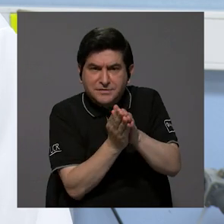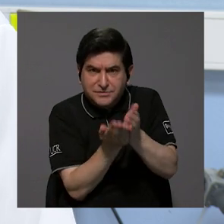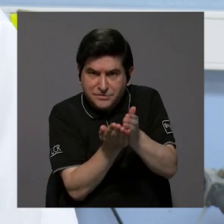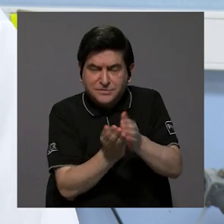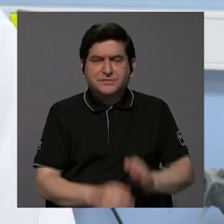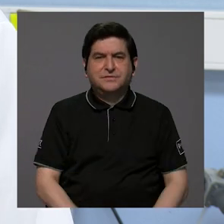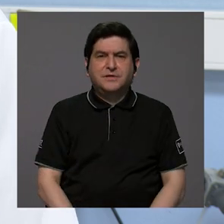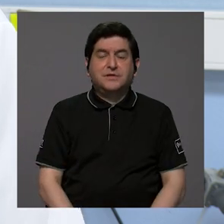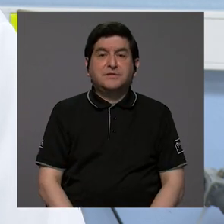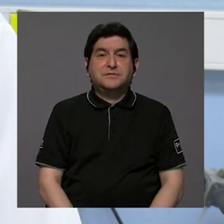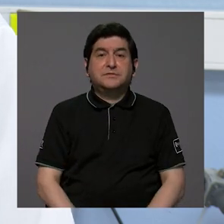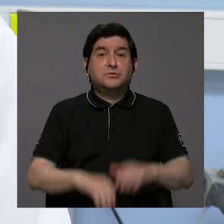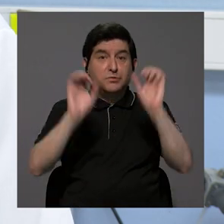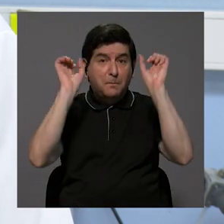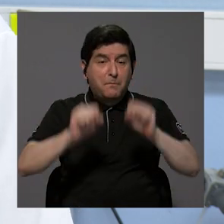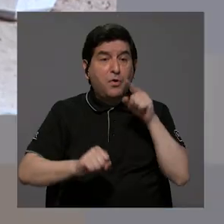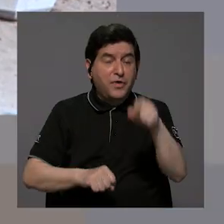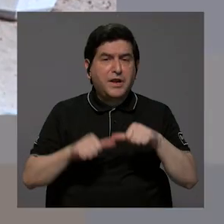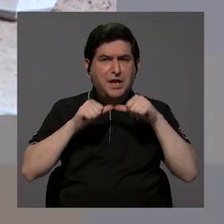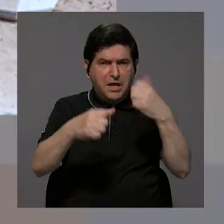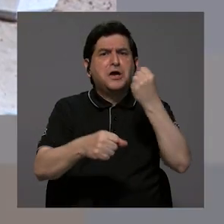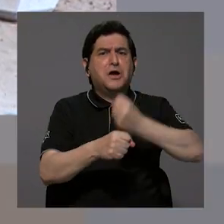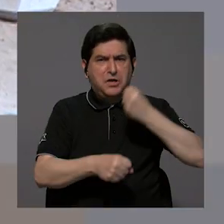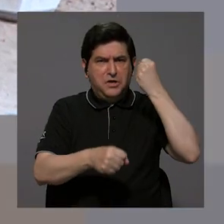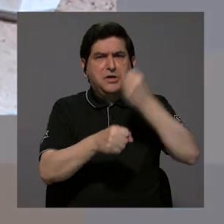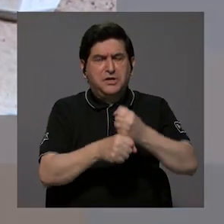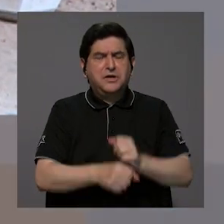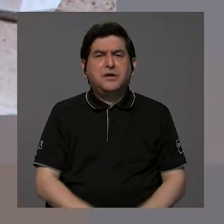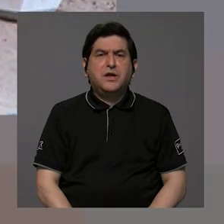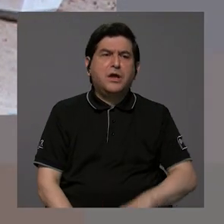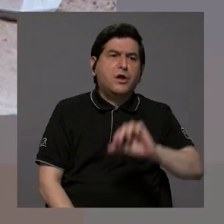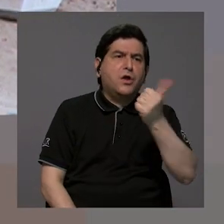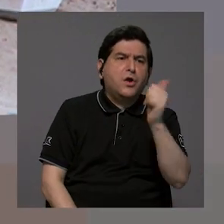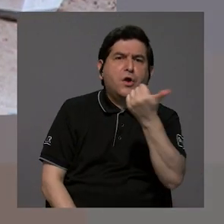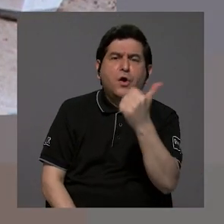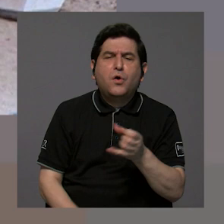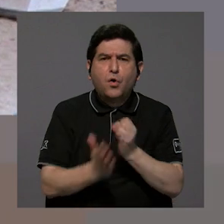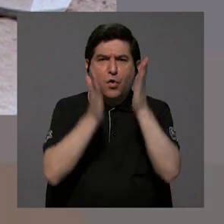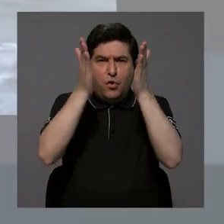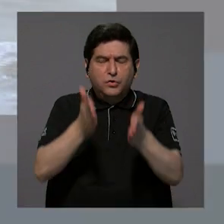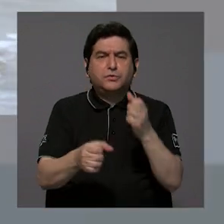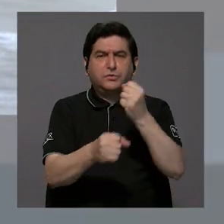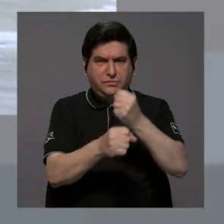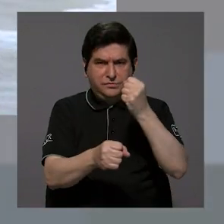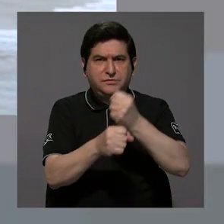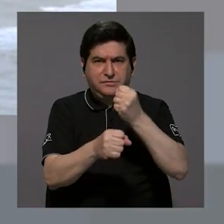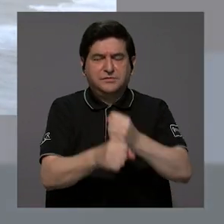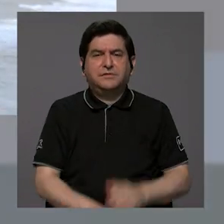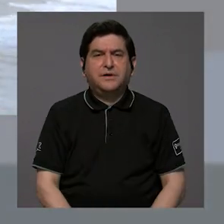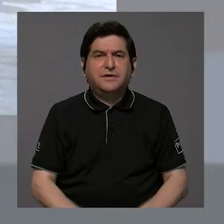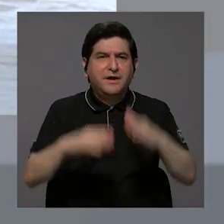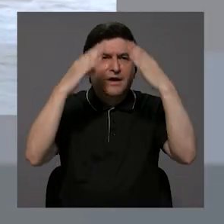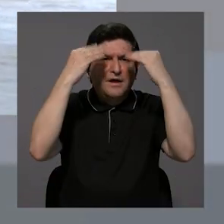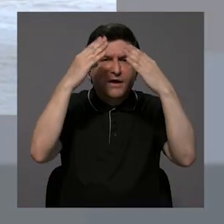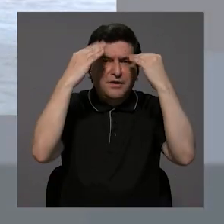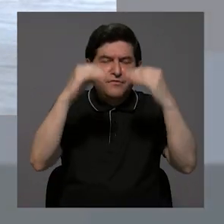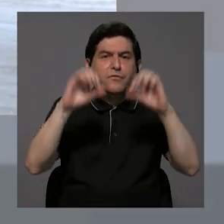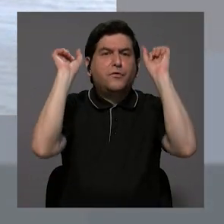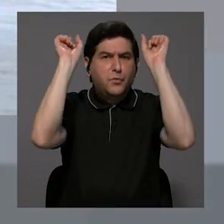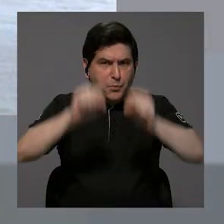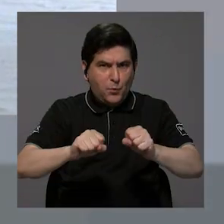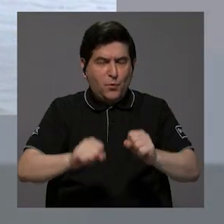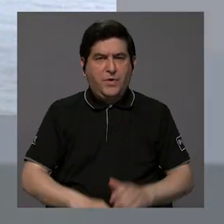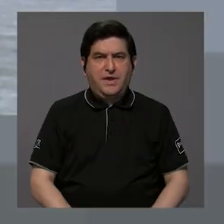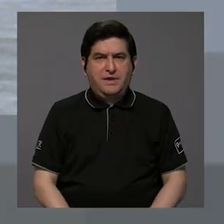y que probablemente se podría seguir trabajando en esa línea, en otros investigadores que trabajan allí. Entonces la información general les puede dar